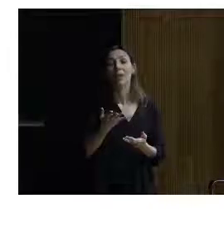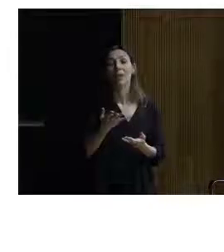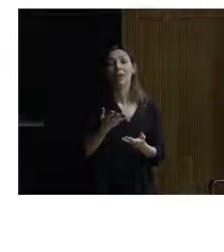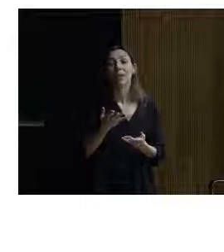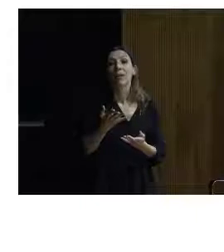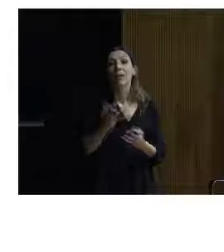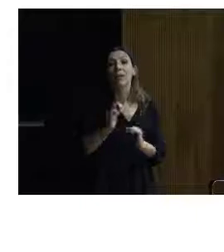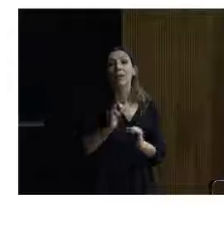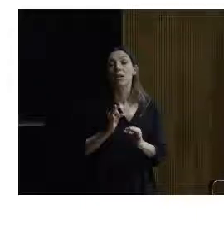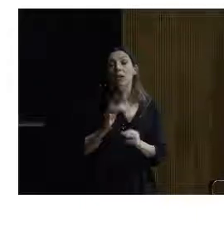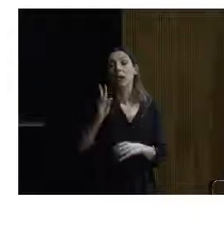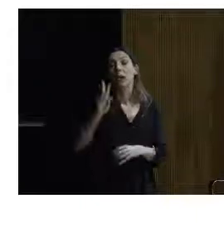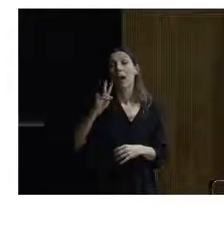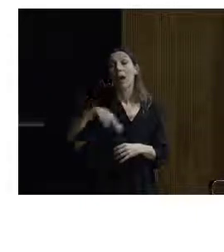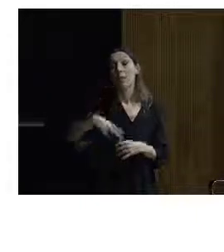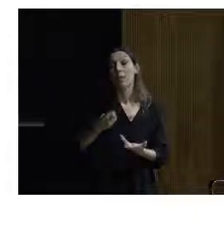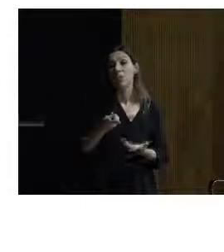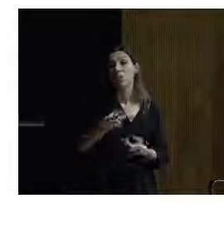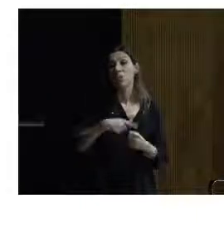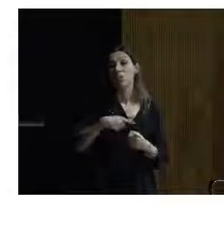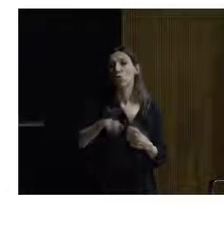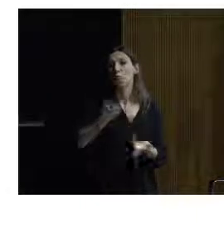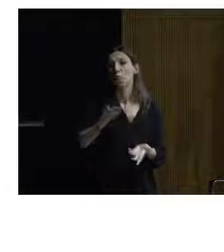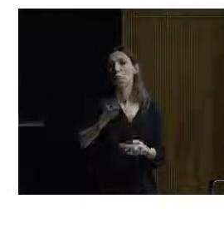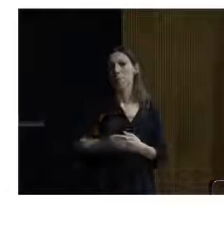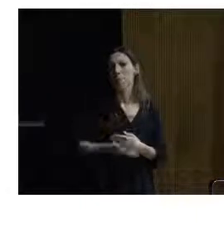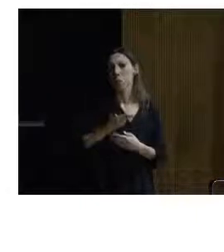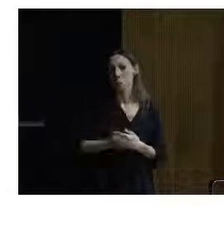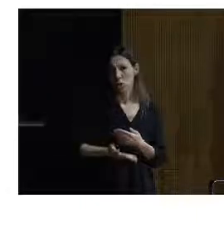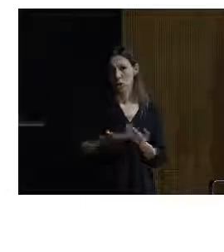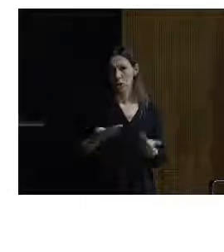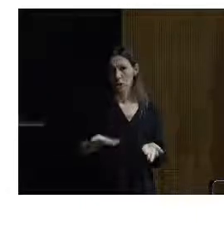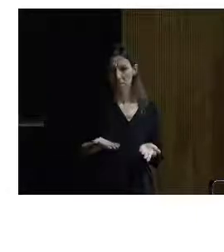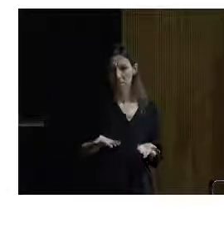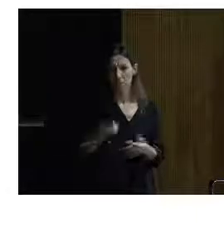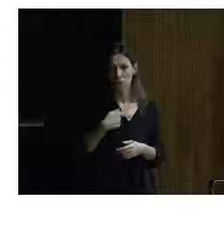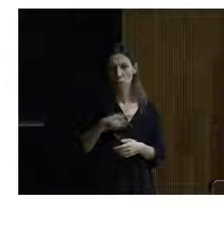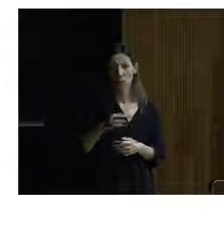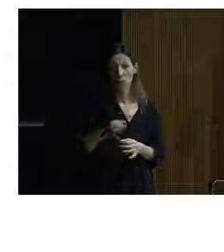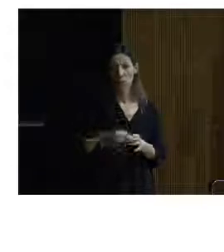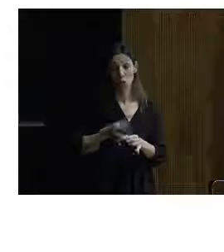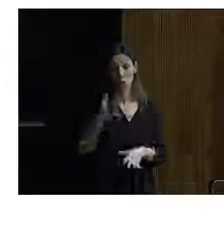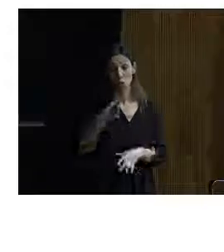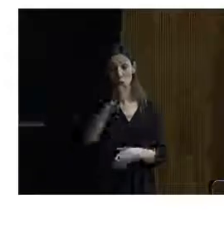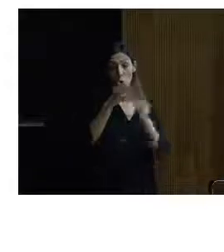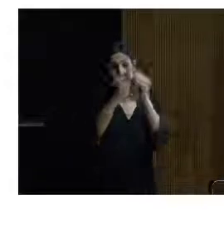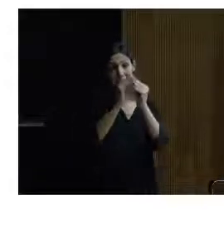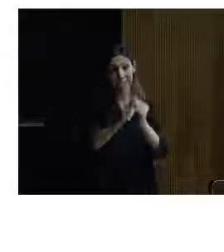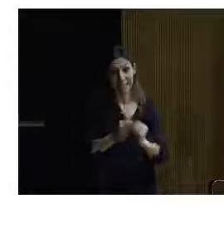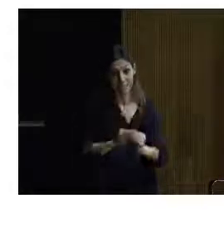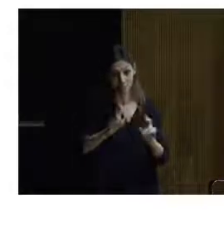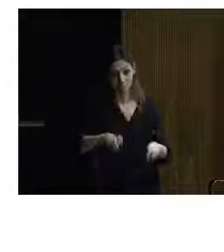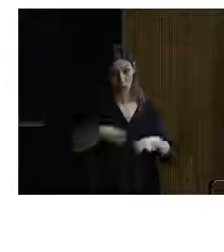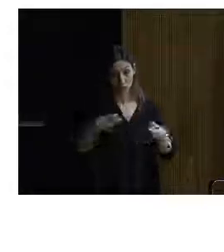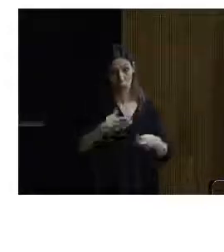del patrimonio, que en algunas ocasiones hemos tenido la fortuna de poder restaurar. Y allí, donde no ha habido